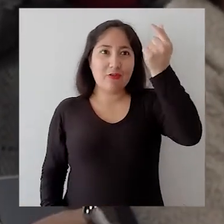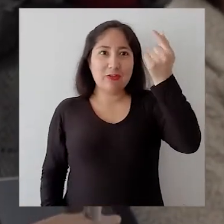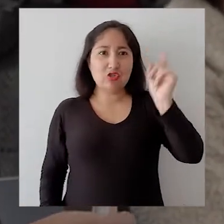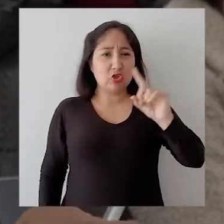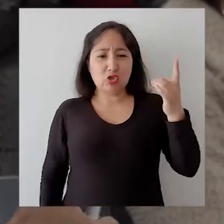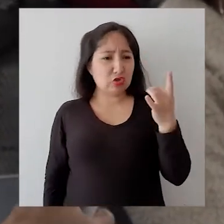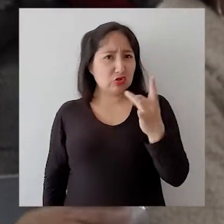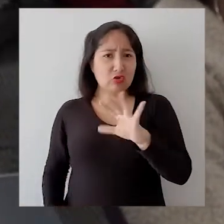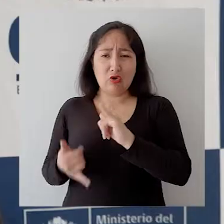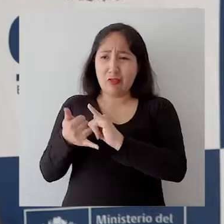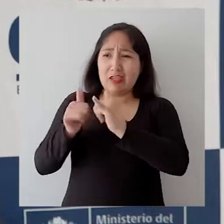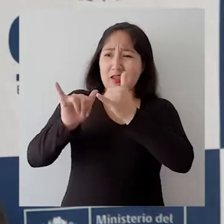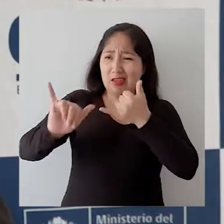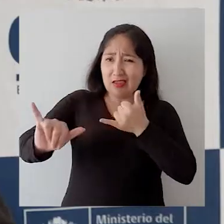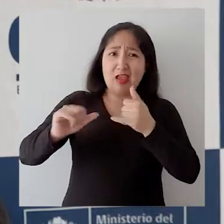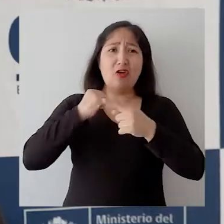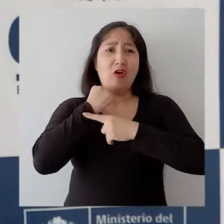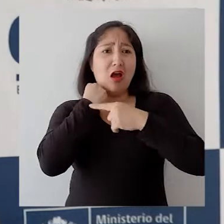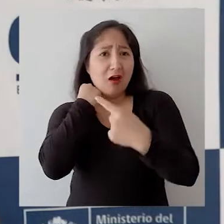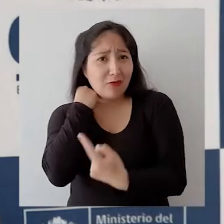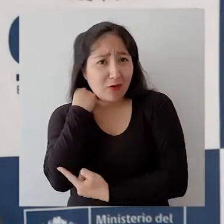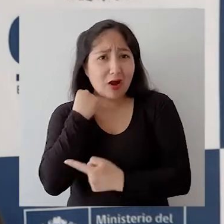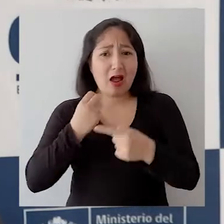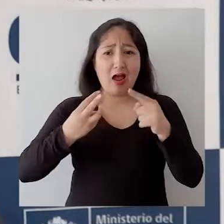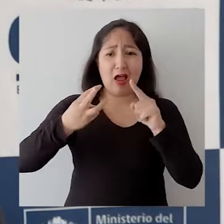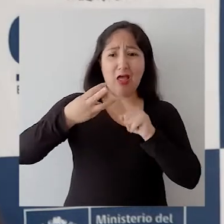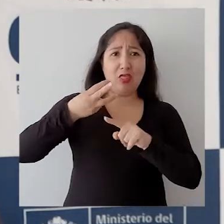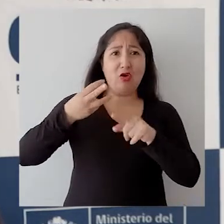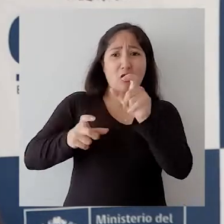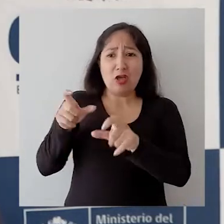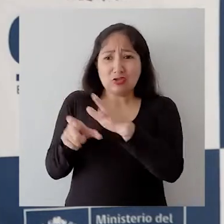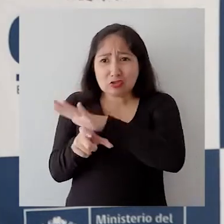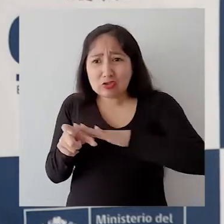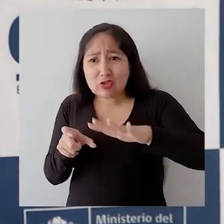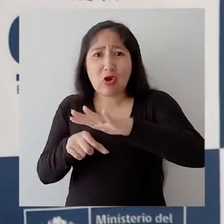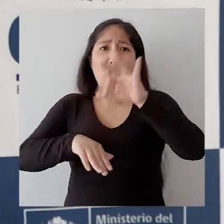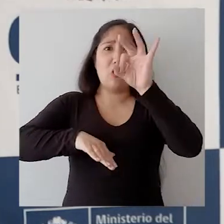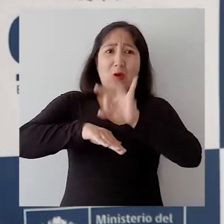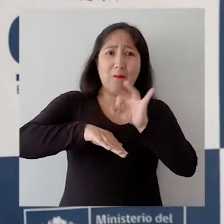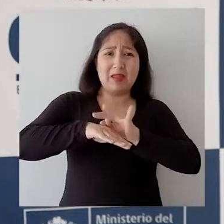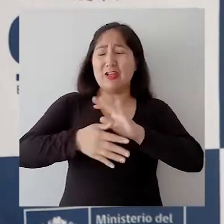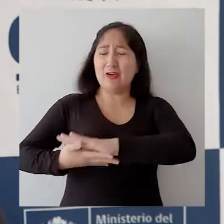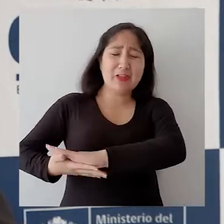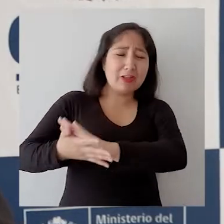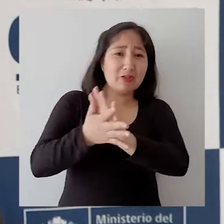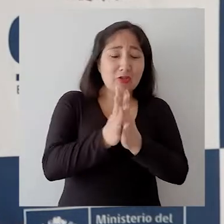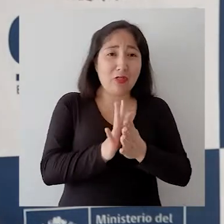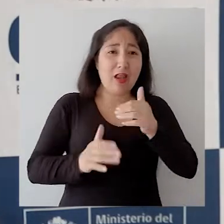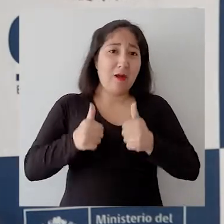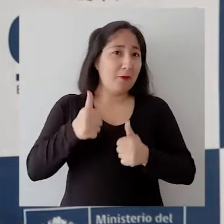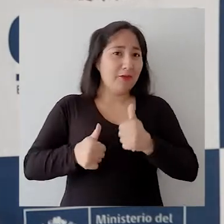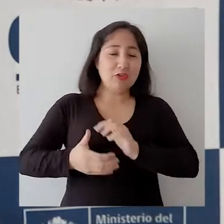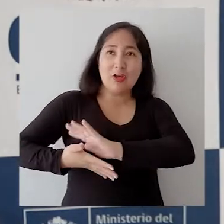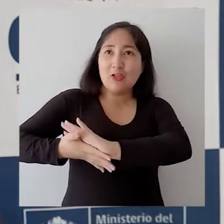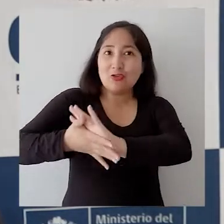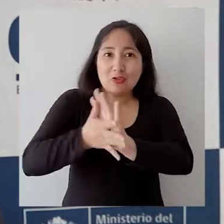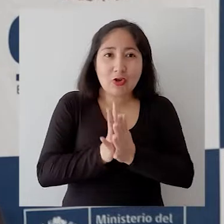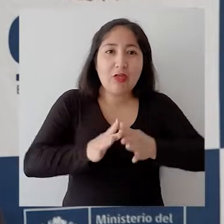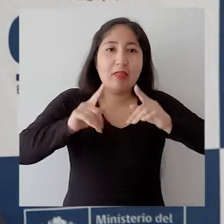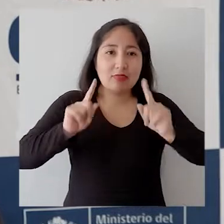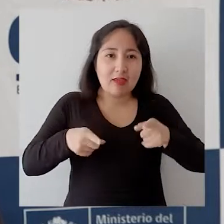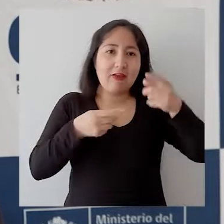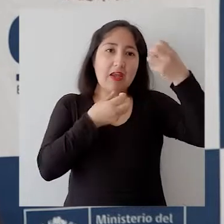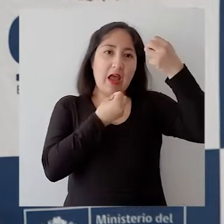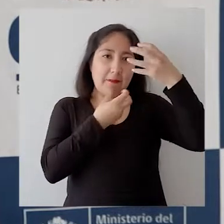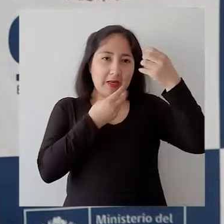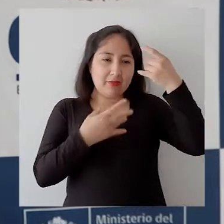no es solamente de ingenieros, es de abogados, es de sociólogos, es de médicos, es de todas las profesiones, todas tienen que ser